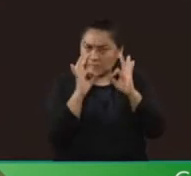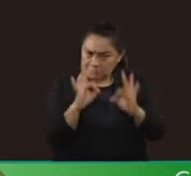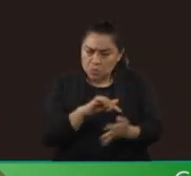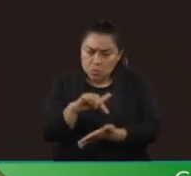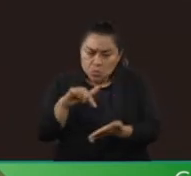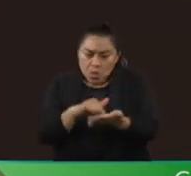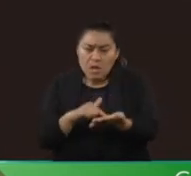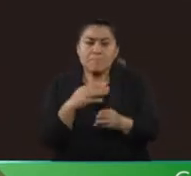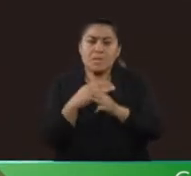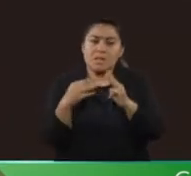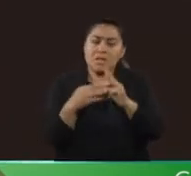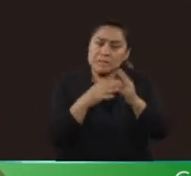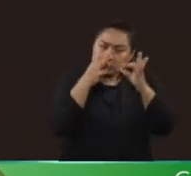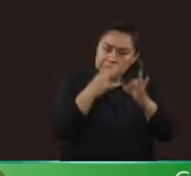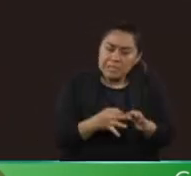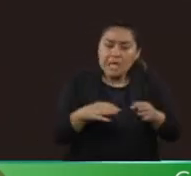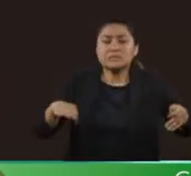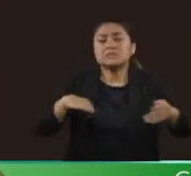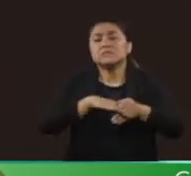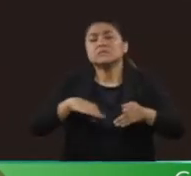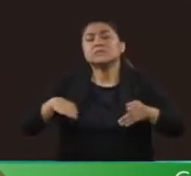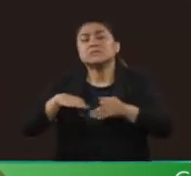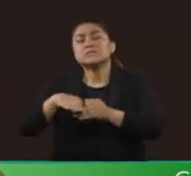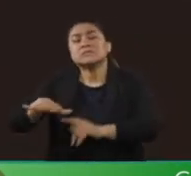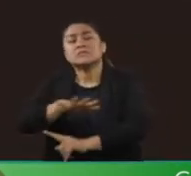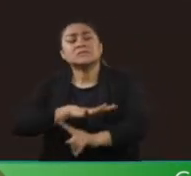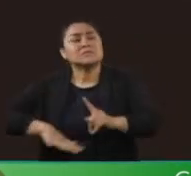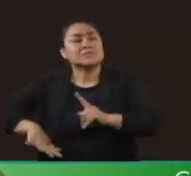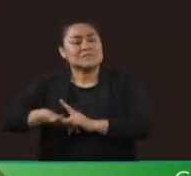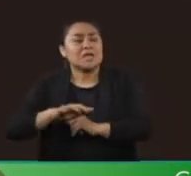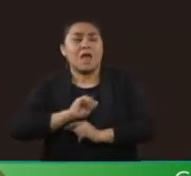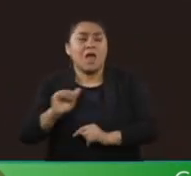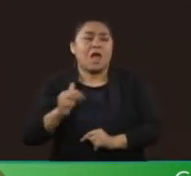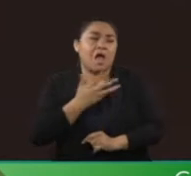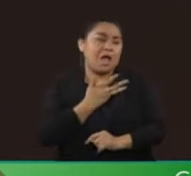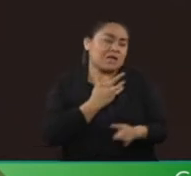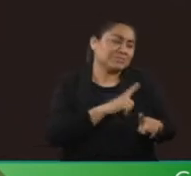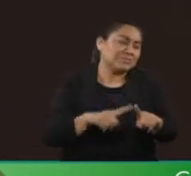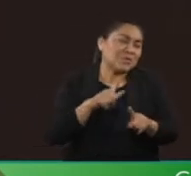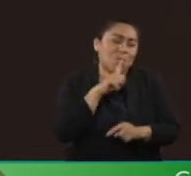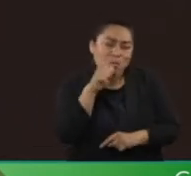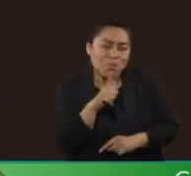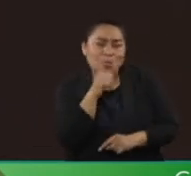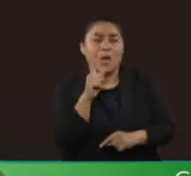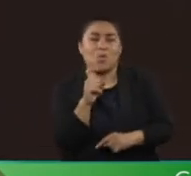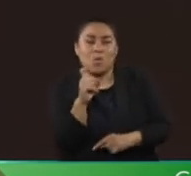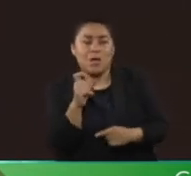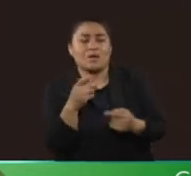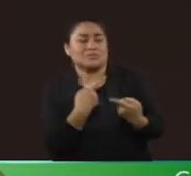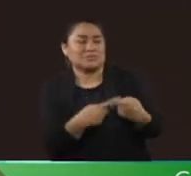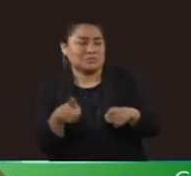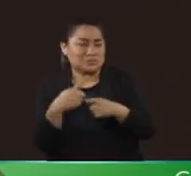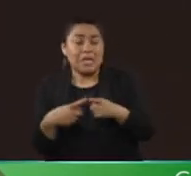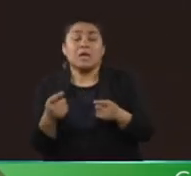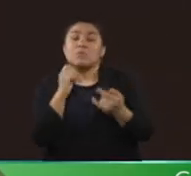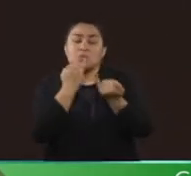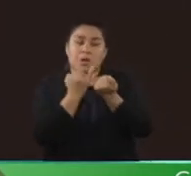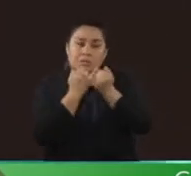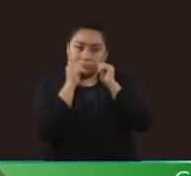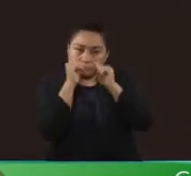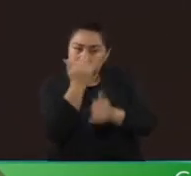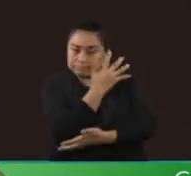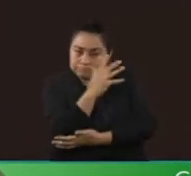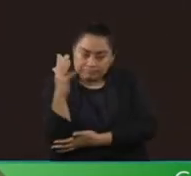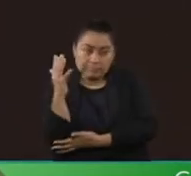materiales de calidad, en zonas cercanas y seguras, con todos los servicios básicos, con un diseño que atienda al medio ambiente y a los